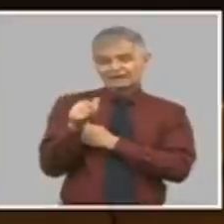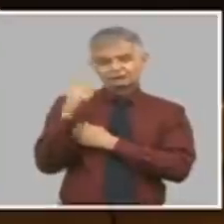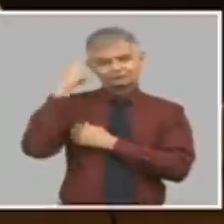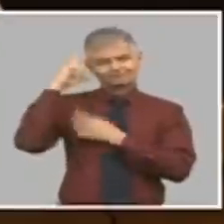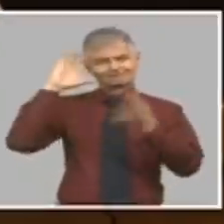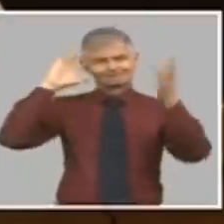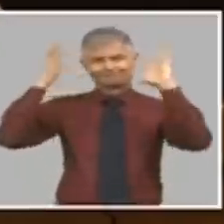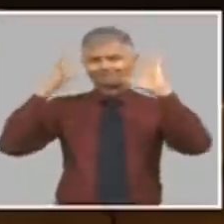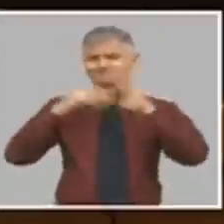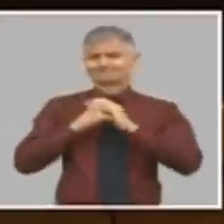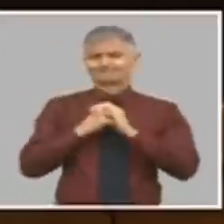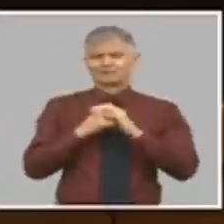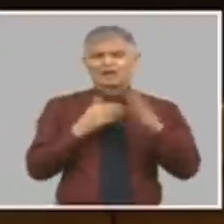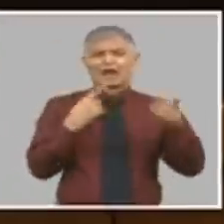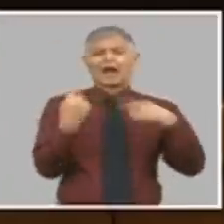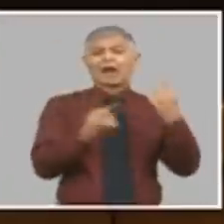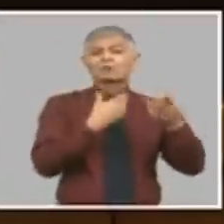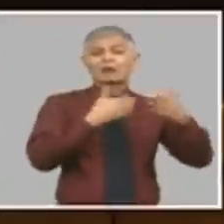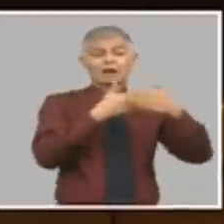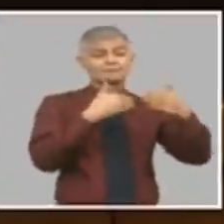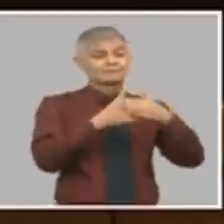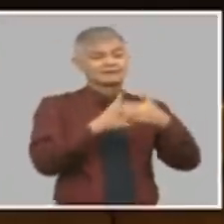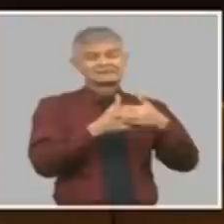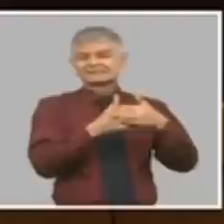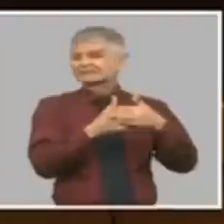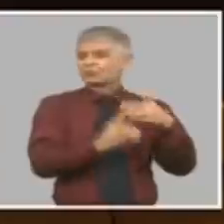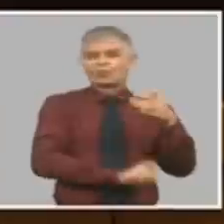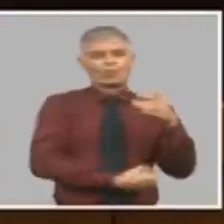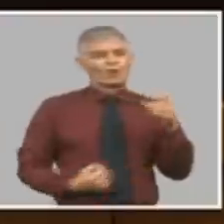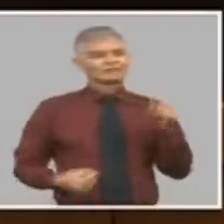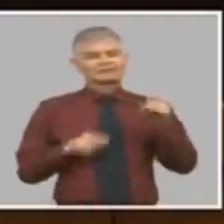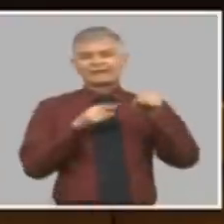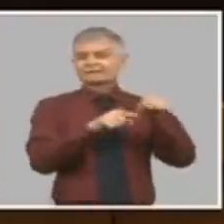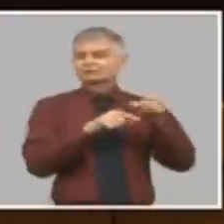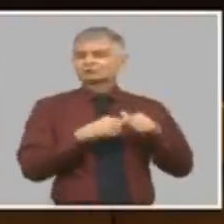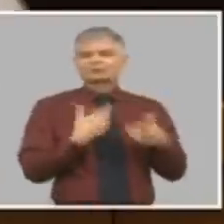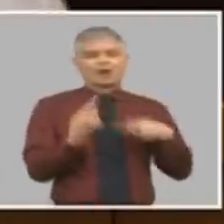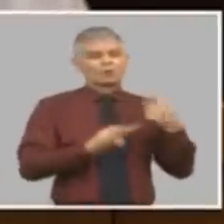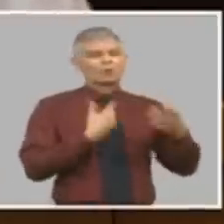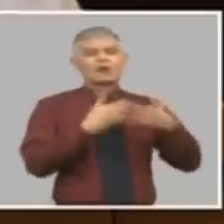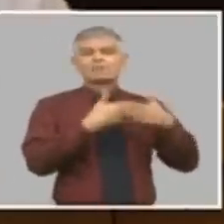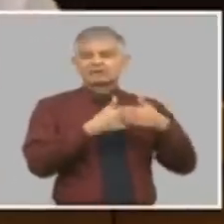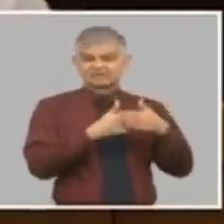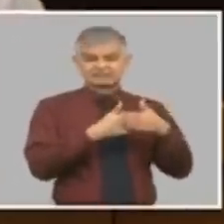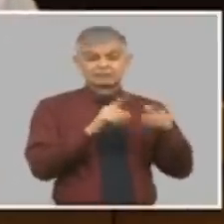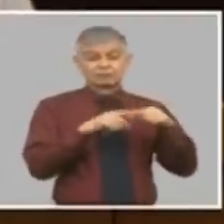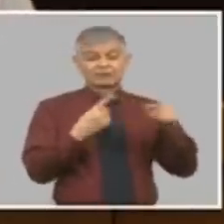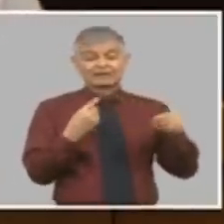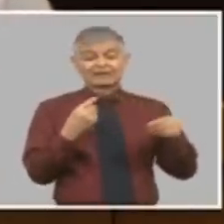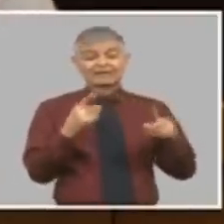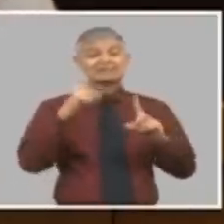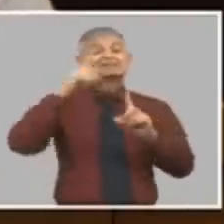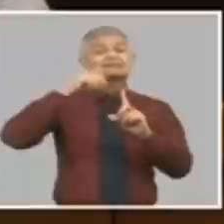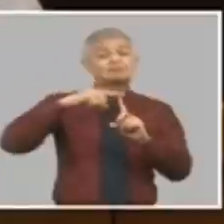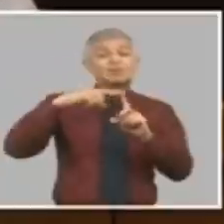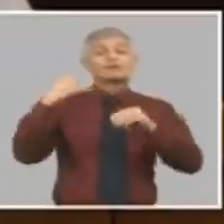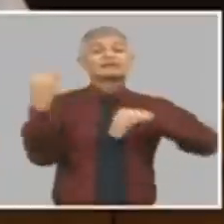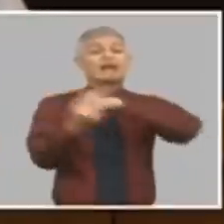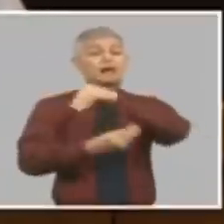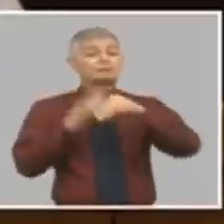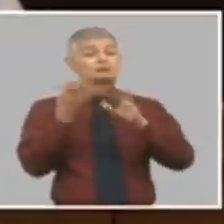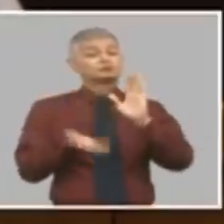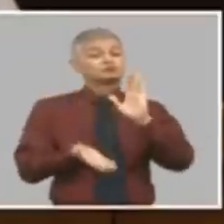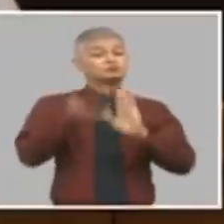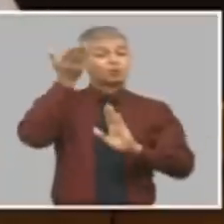hay empresas que no soportan una devaluación de ese tipo porque aunque el tipo de cambio suba ahí en esa